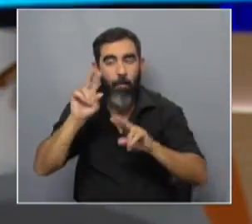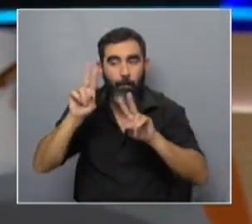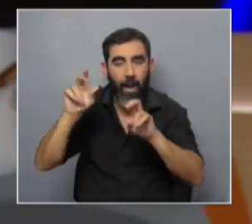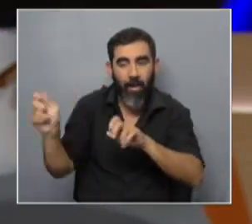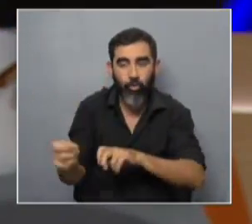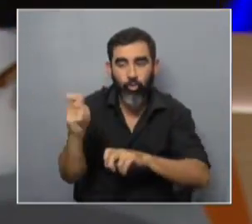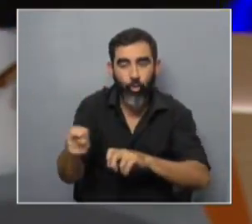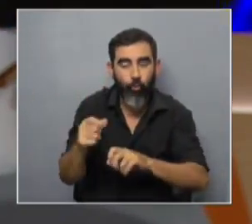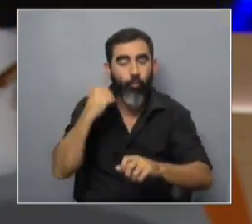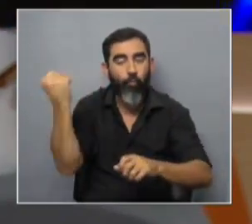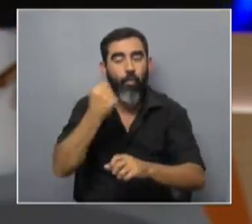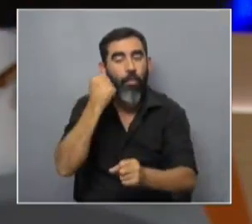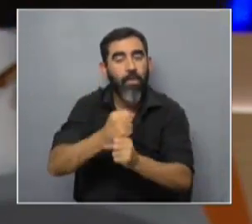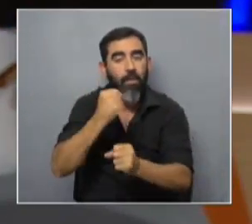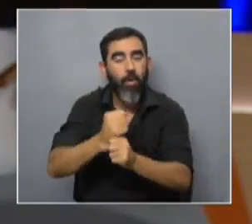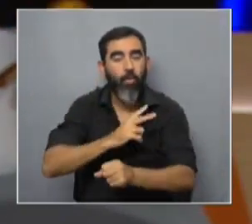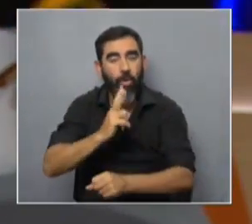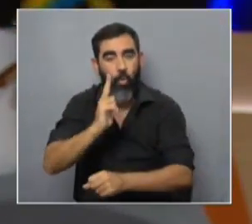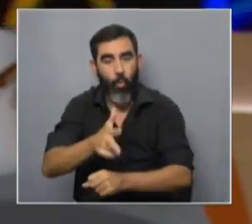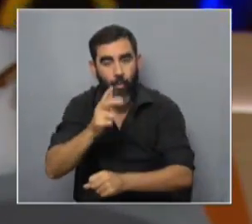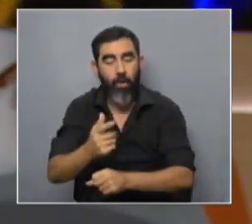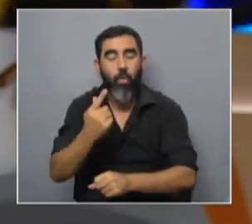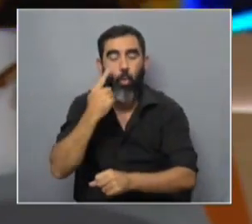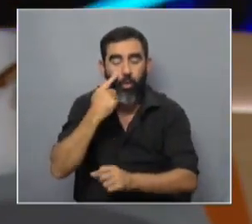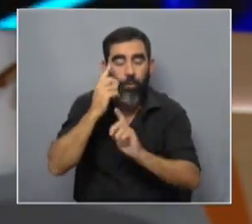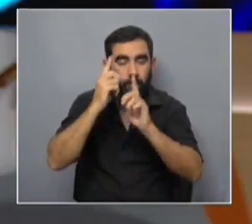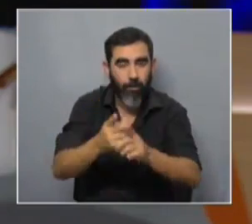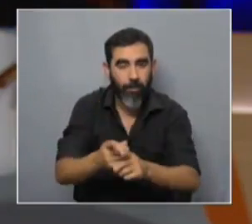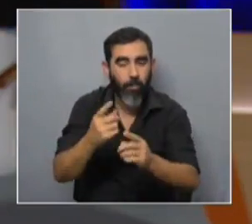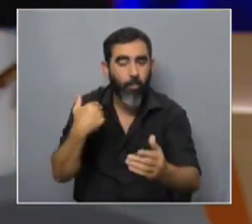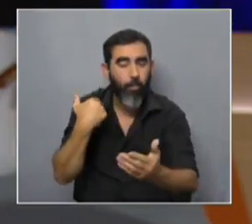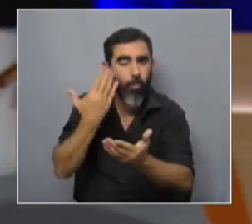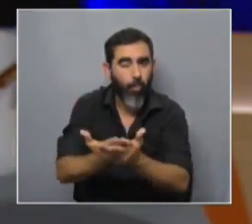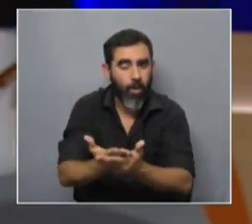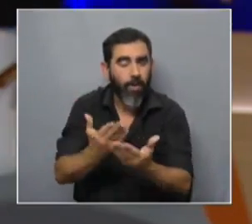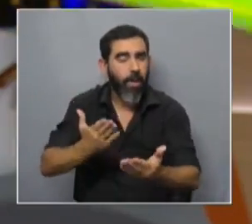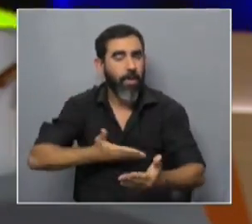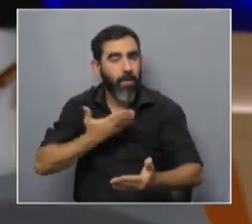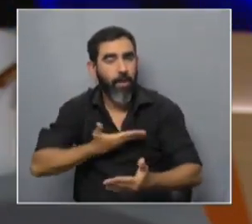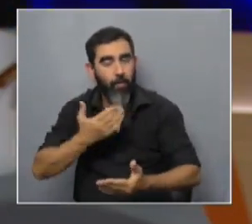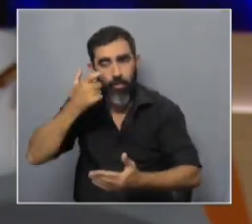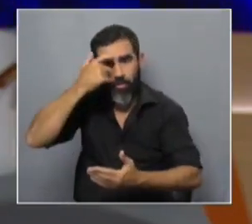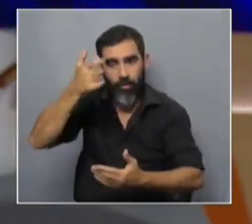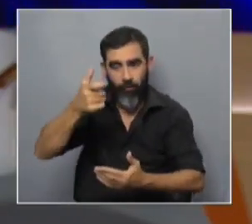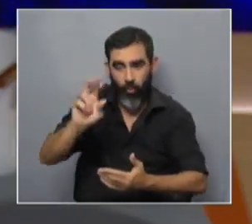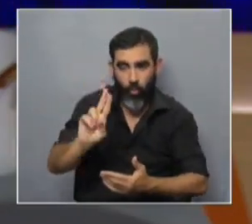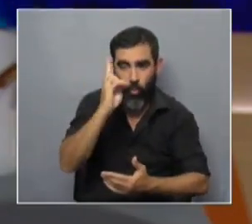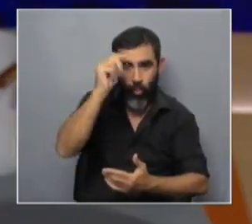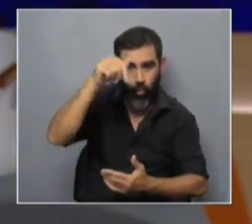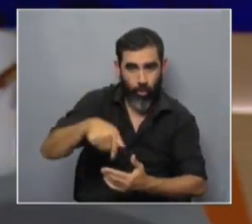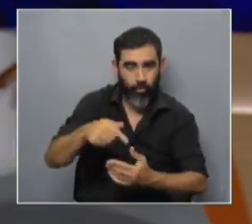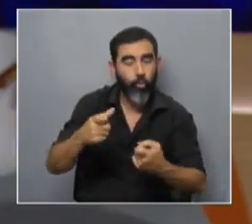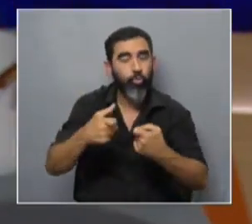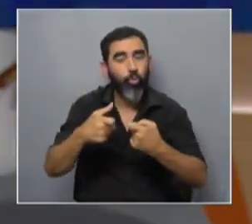trabajo clave en el desarrollo de la humanidad. Conoceremos además las propuestas y los reclamos de los científicos uruguayos